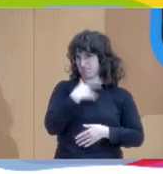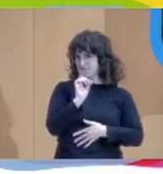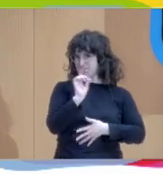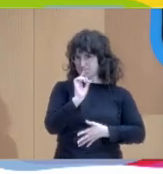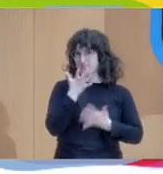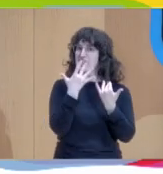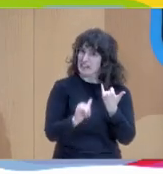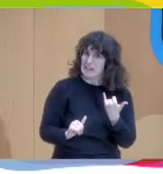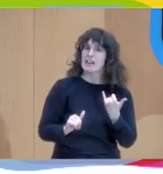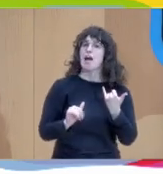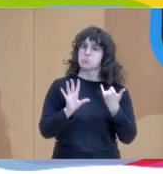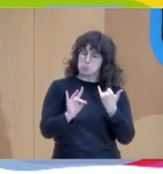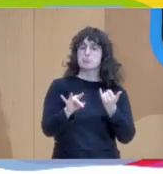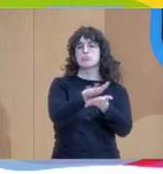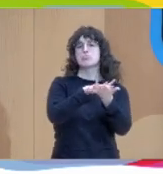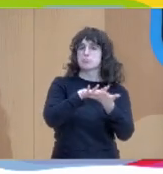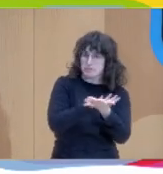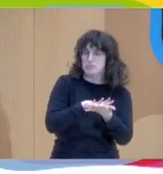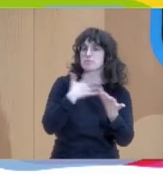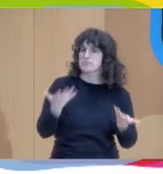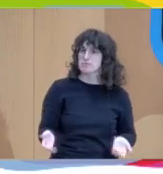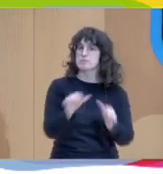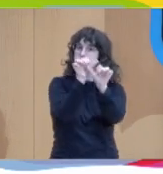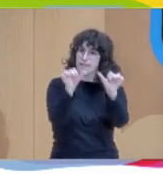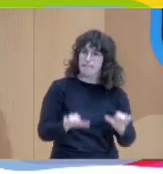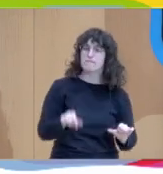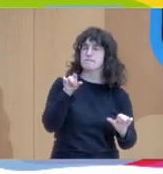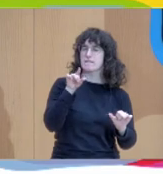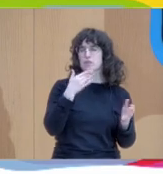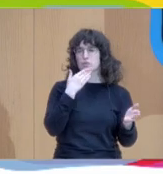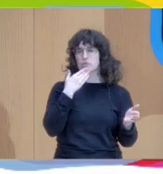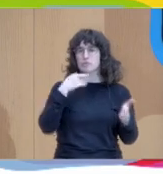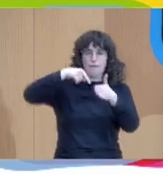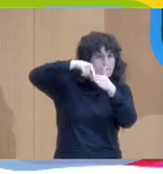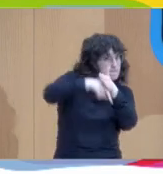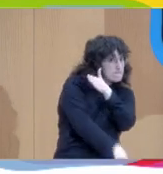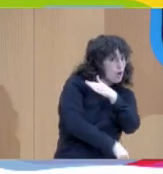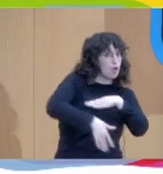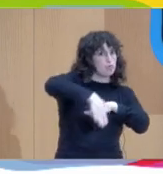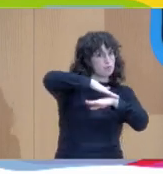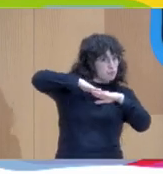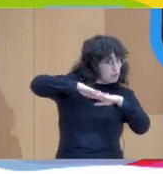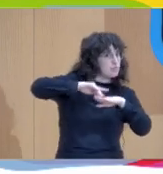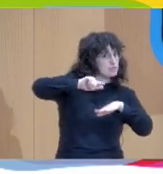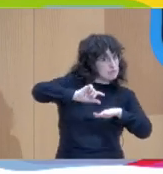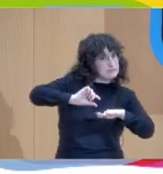este es un método que vuelve para mí a la esencia, a la base y que va calando,